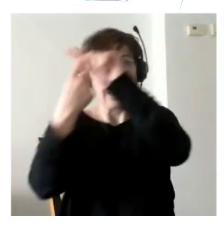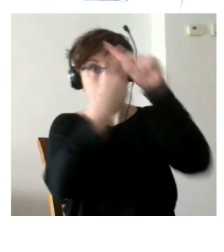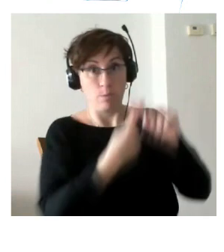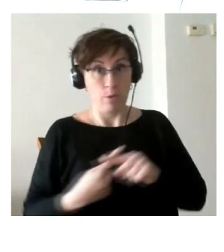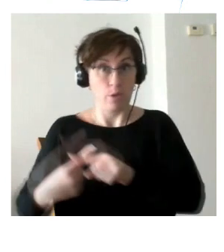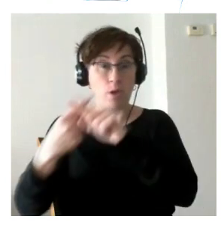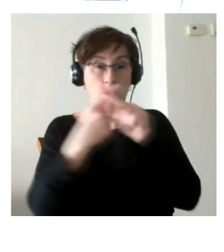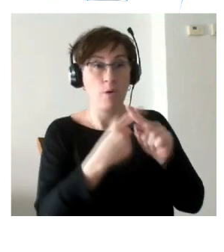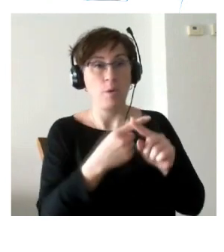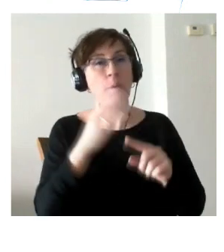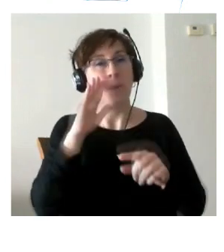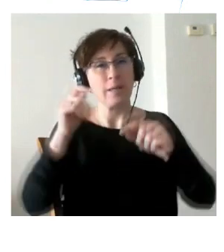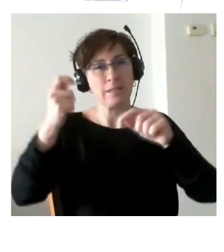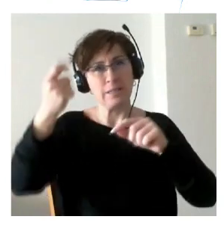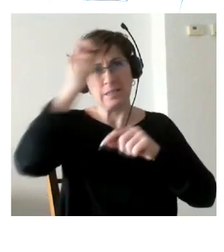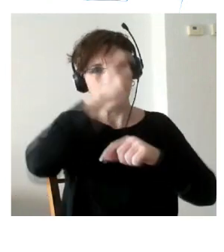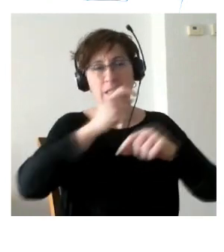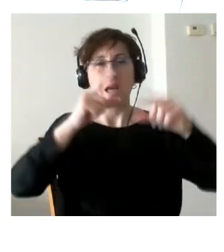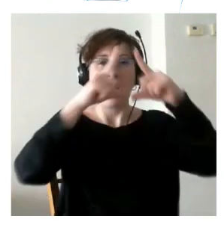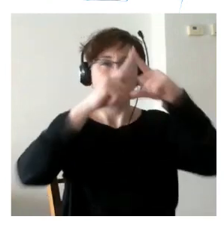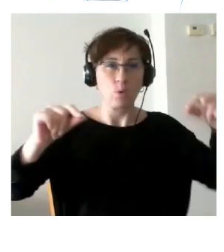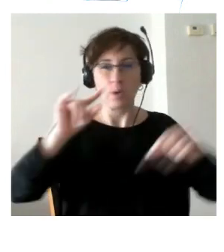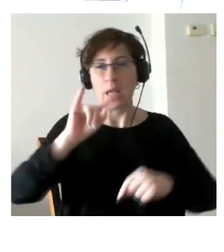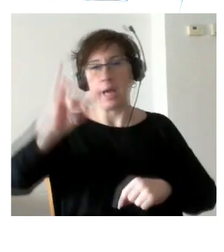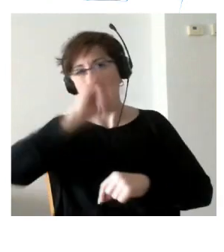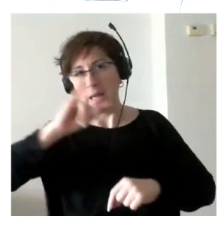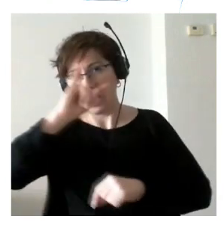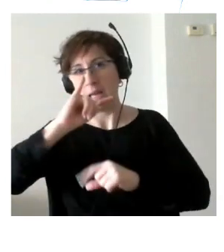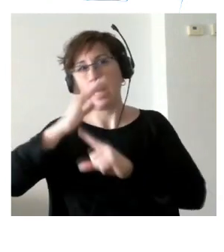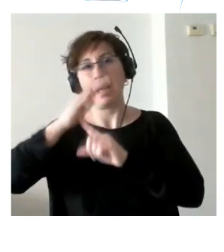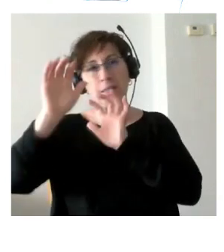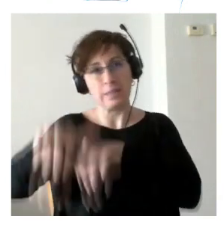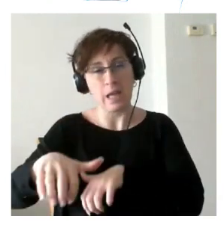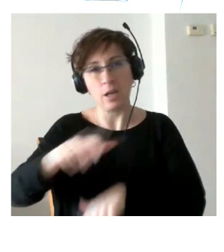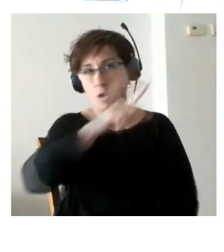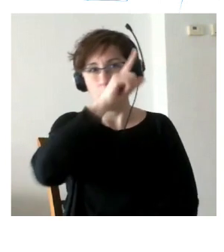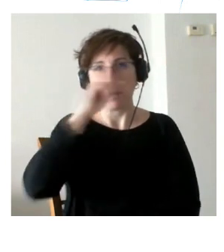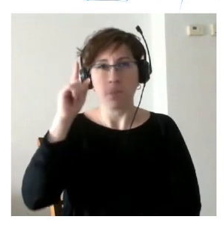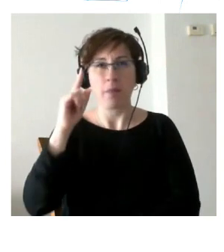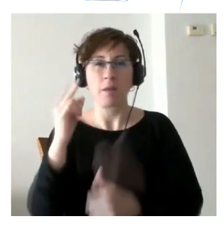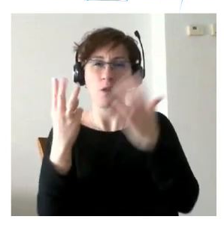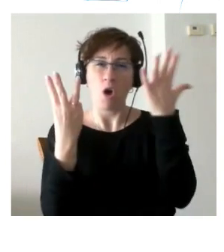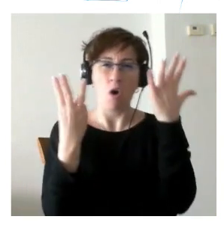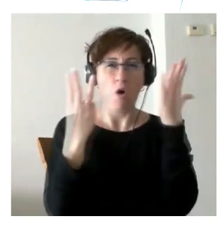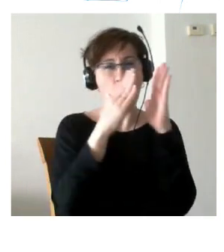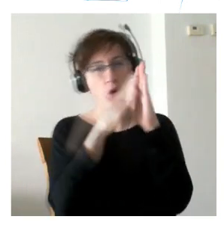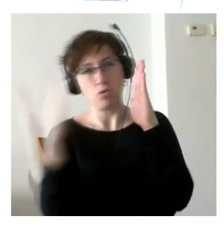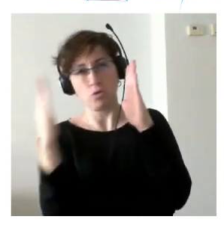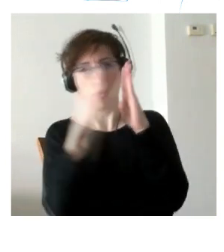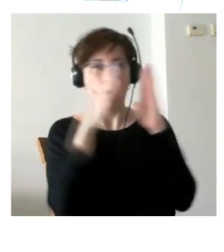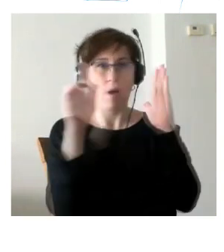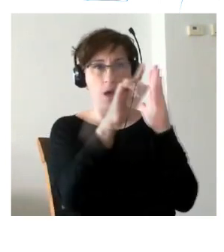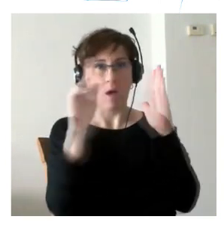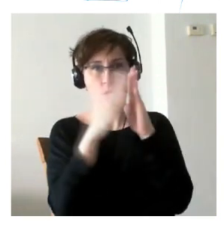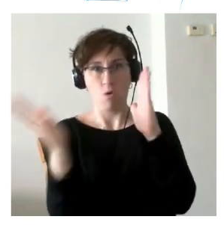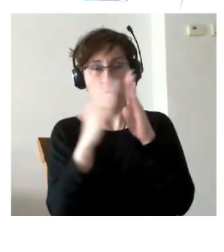distribución bastante semejante entre Asturias Canarias Castilla y León y Madrid en torno a 8 con una horquilla hasta 11 participantes y